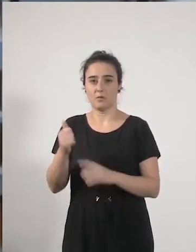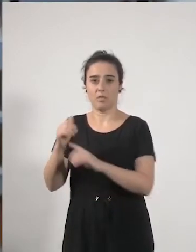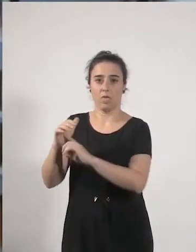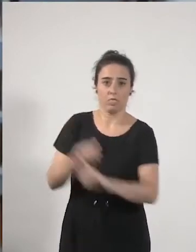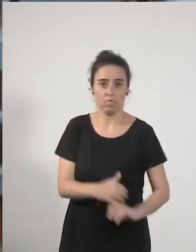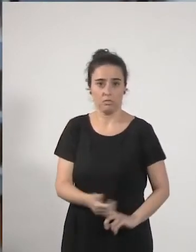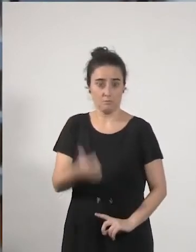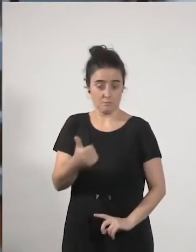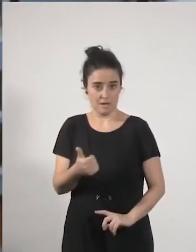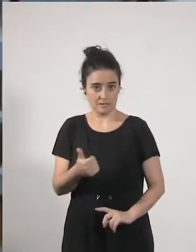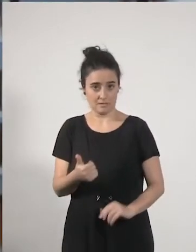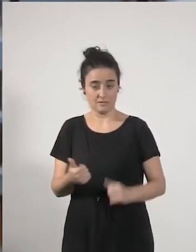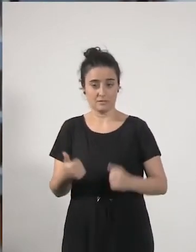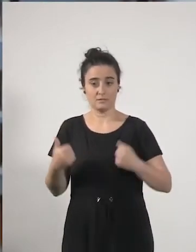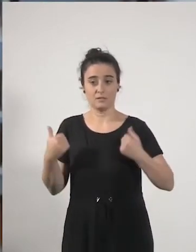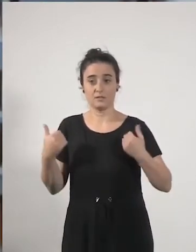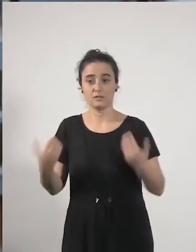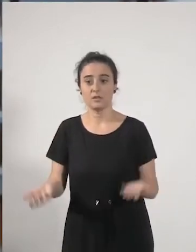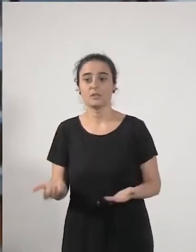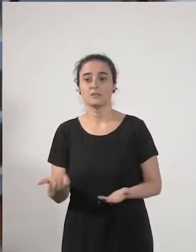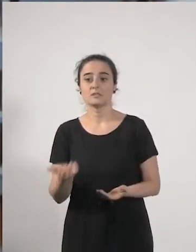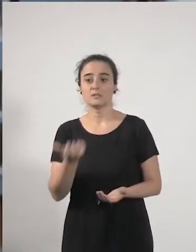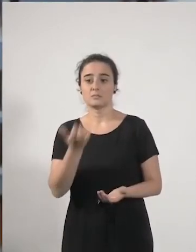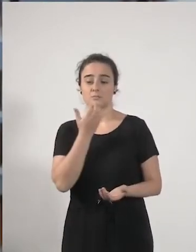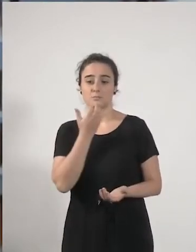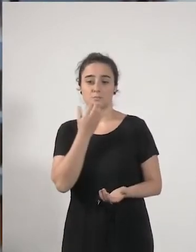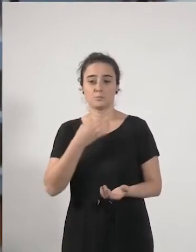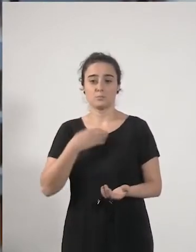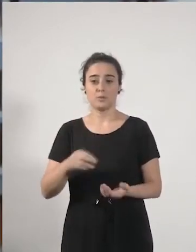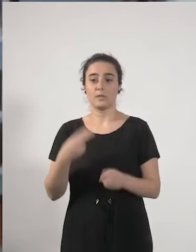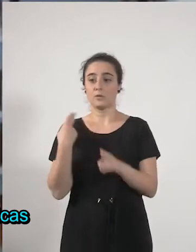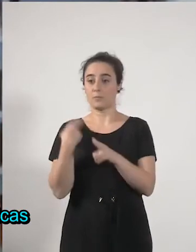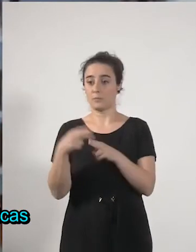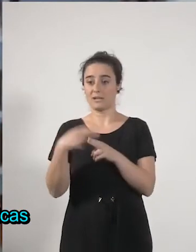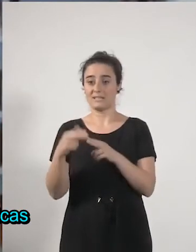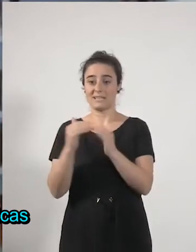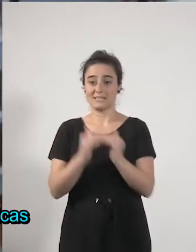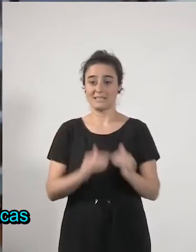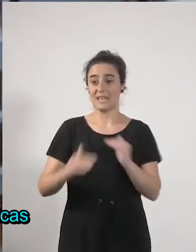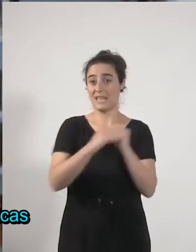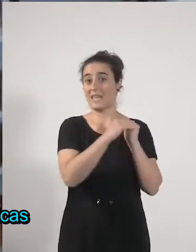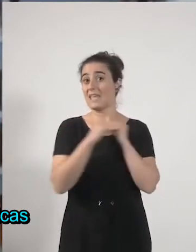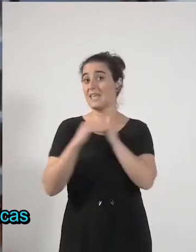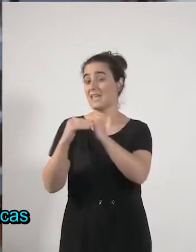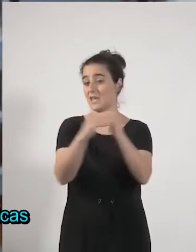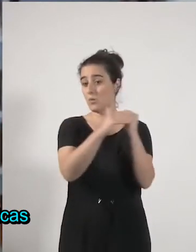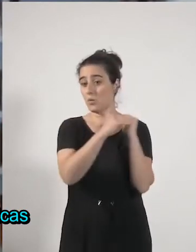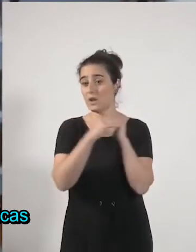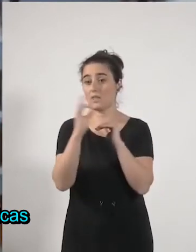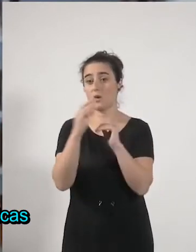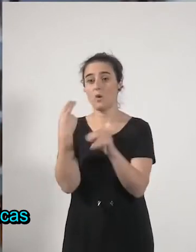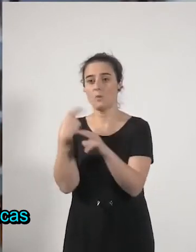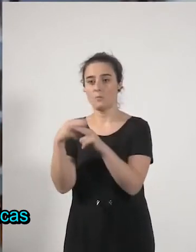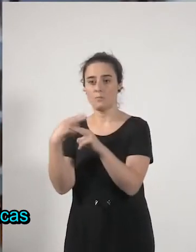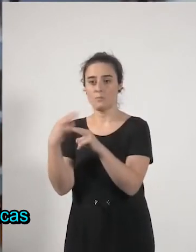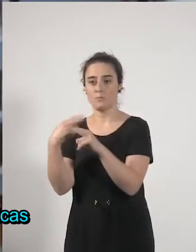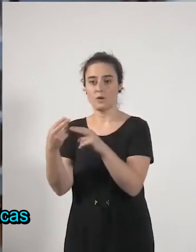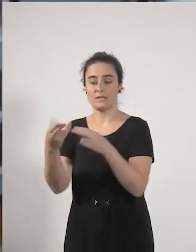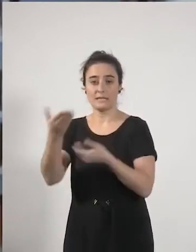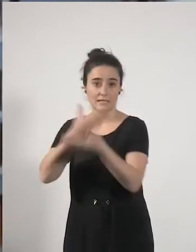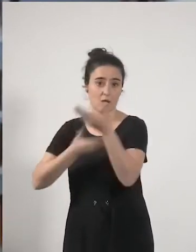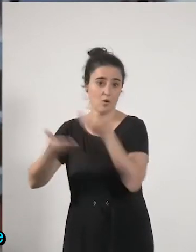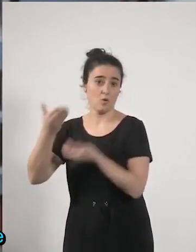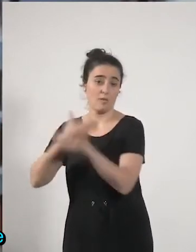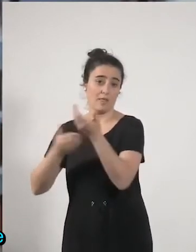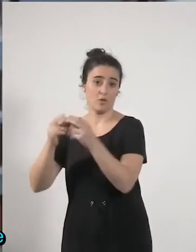de traer recursos pues por ejemplo de las políticas de igualdad otro ejemplo también es las políticas de cooperación internacional